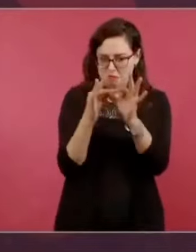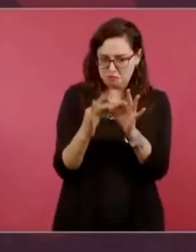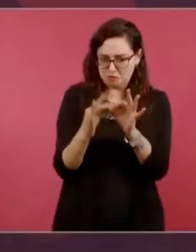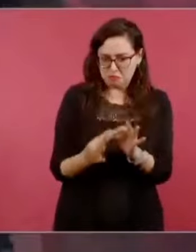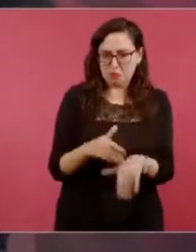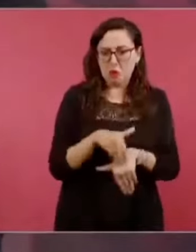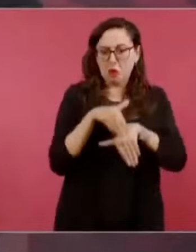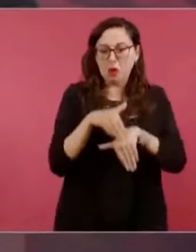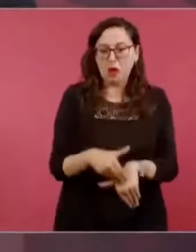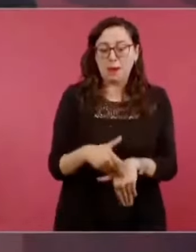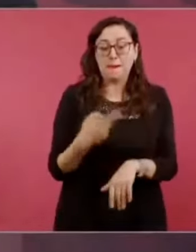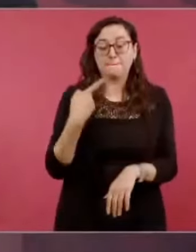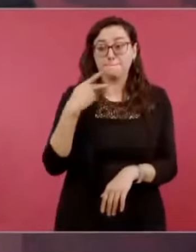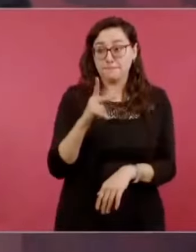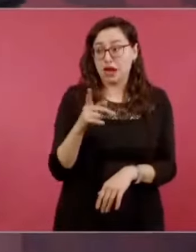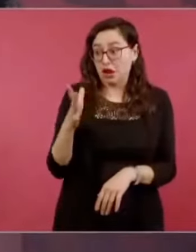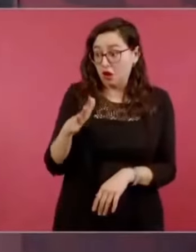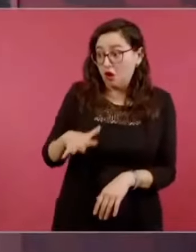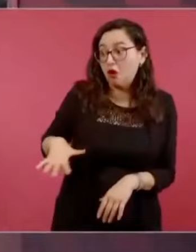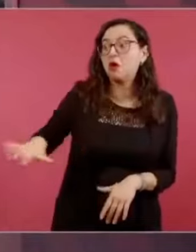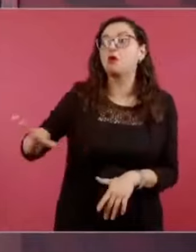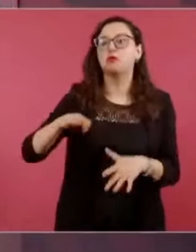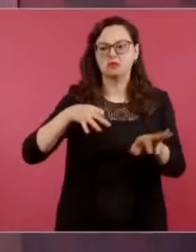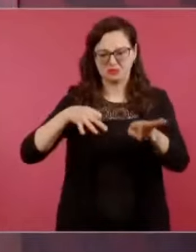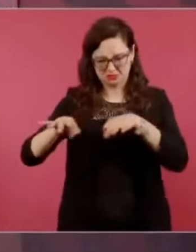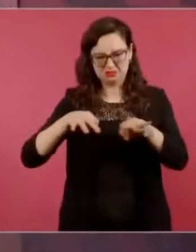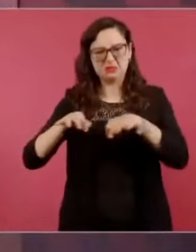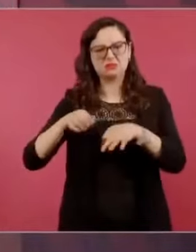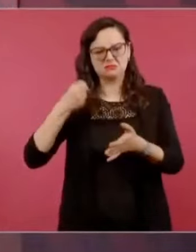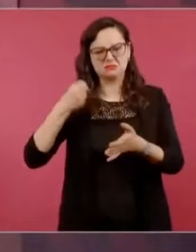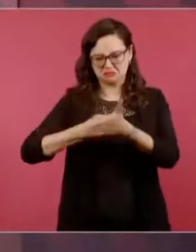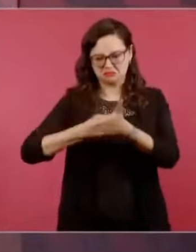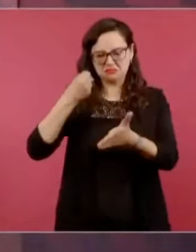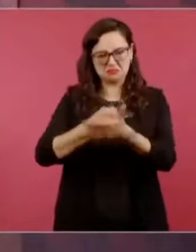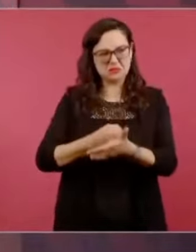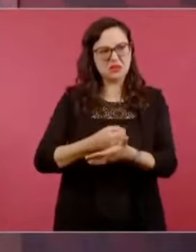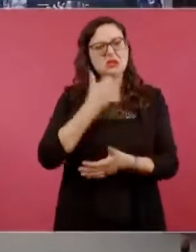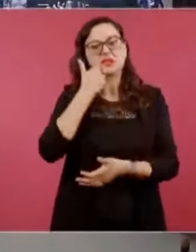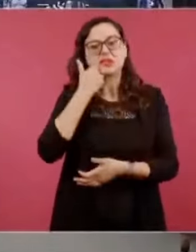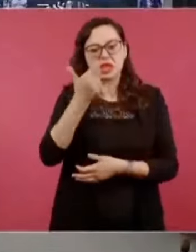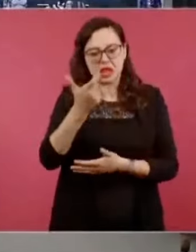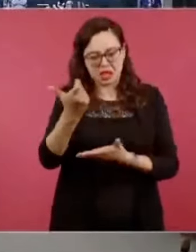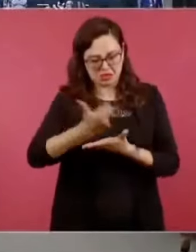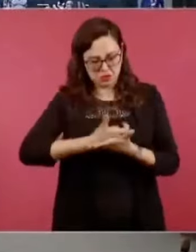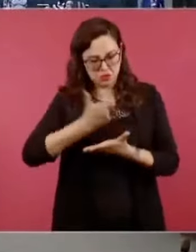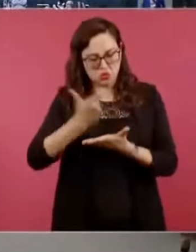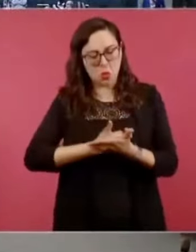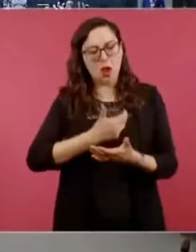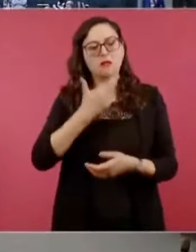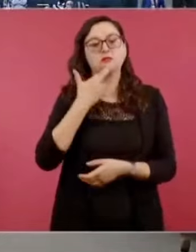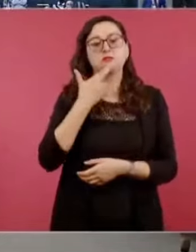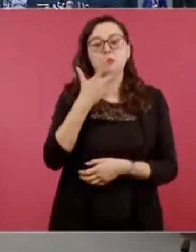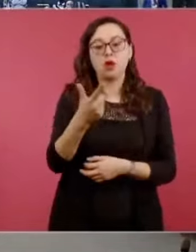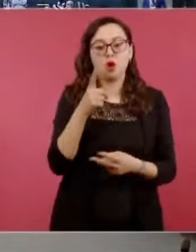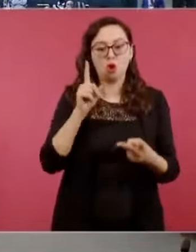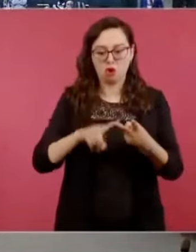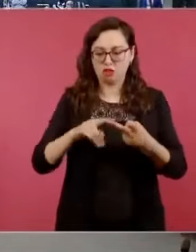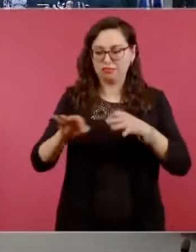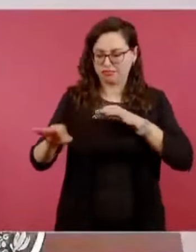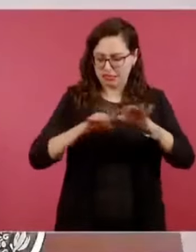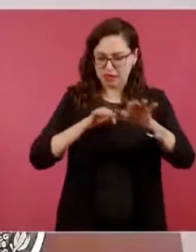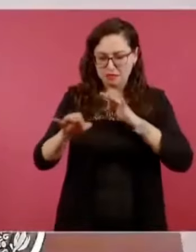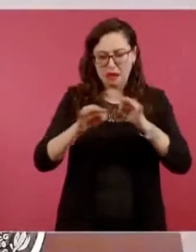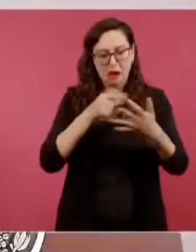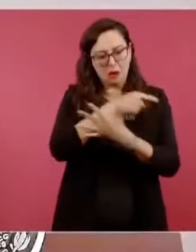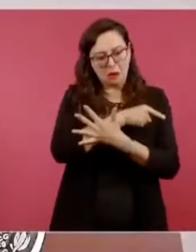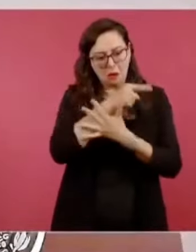económica de trabajadores por mejores salarios y condiciones laborales. Su